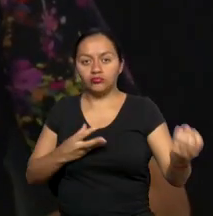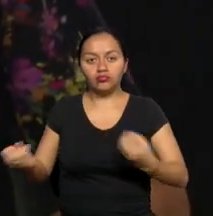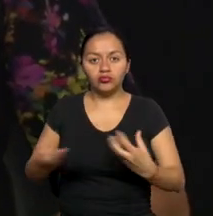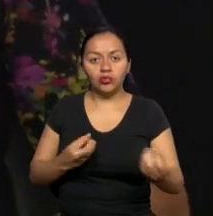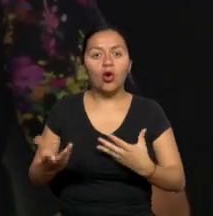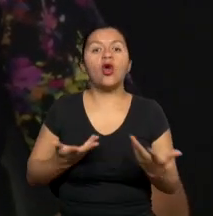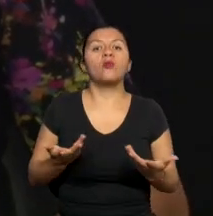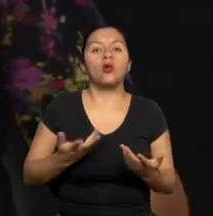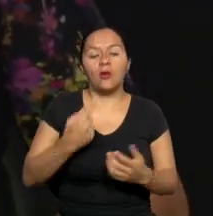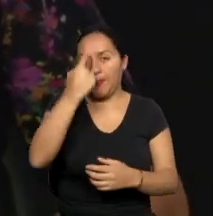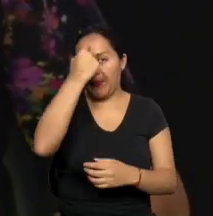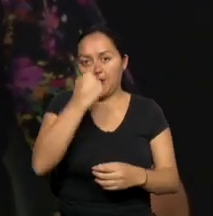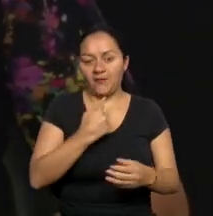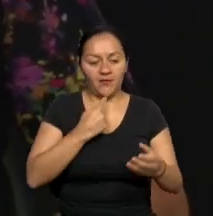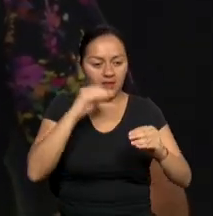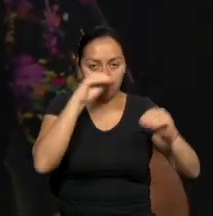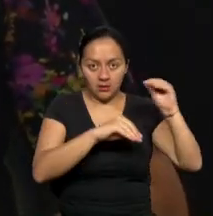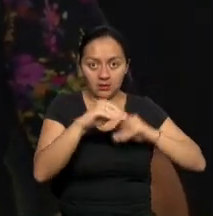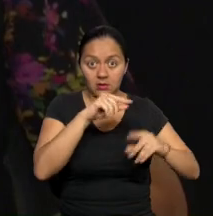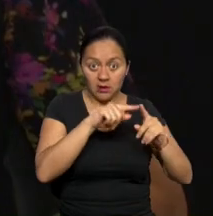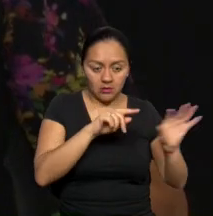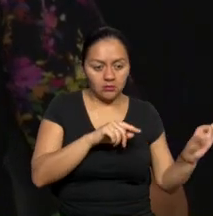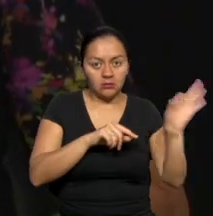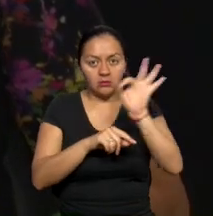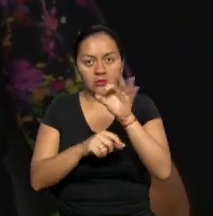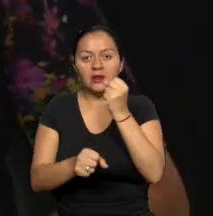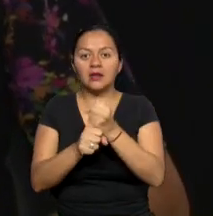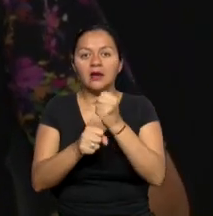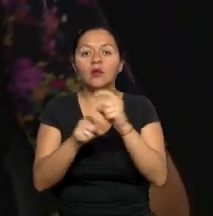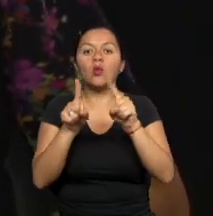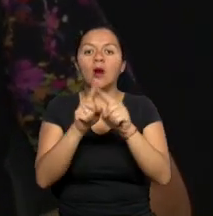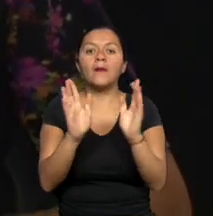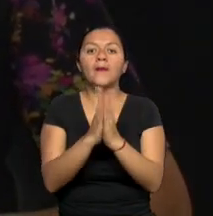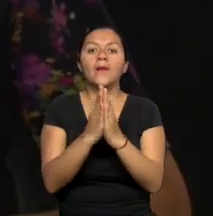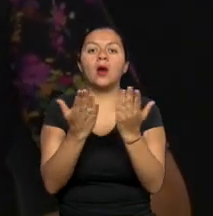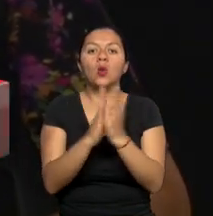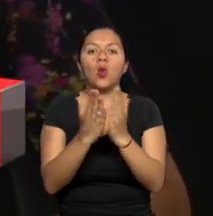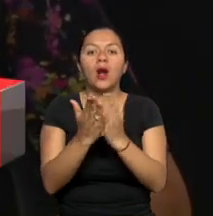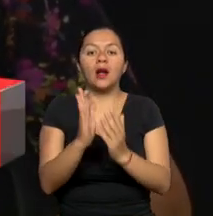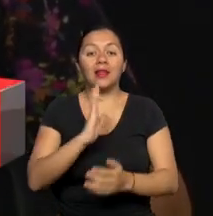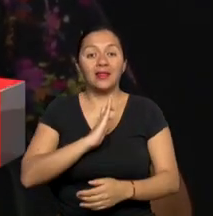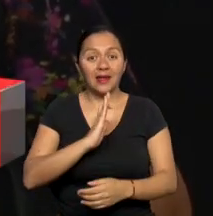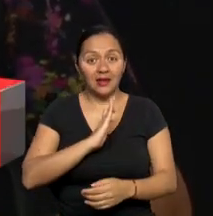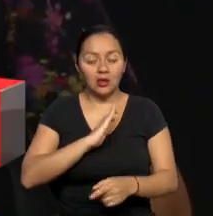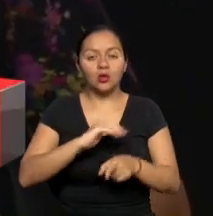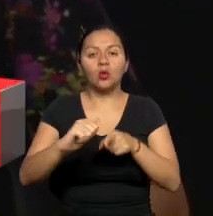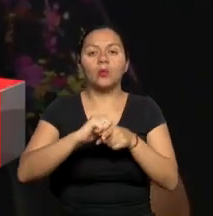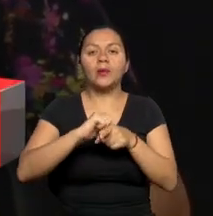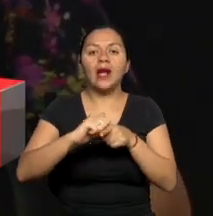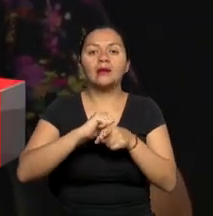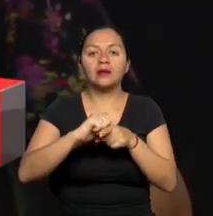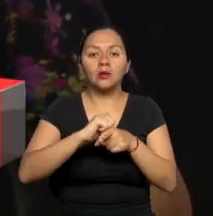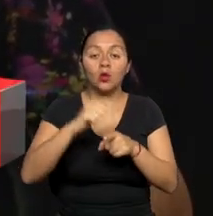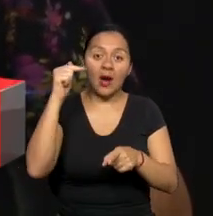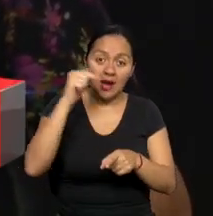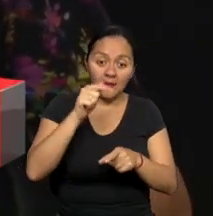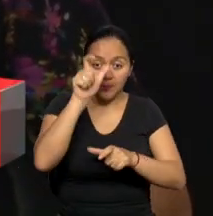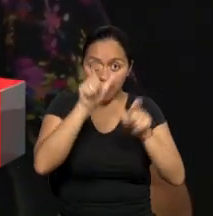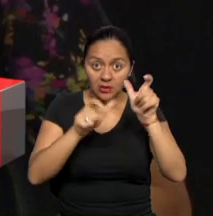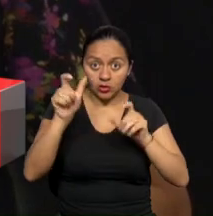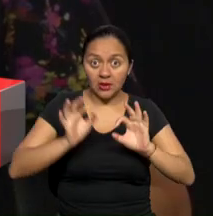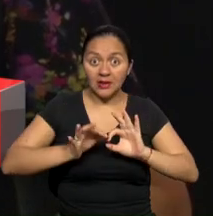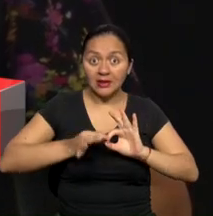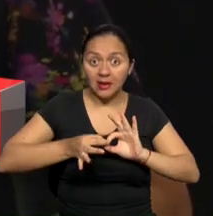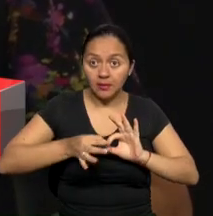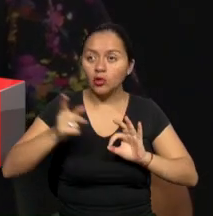diseñado es este perfil ocupacional, un manual técnico práctico para que las personas que están en este oficio y que